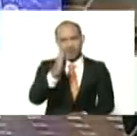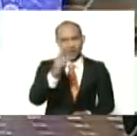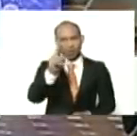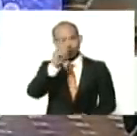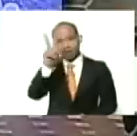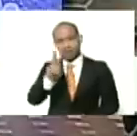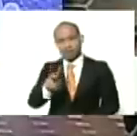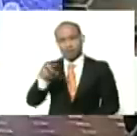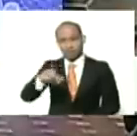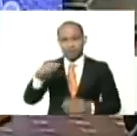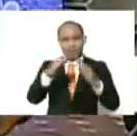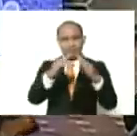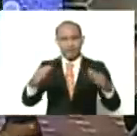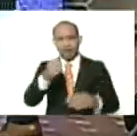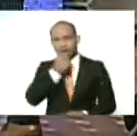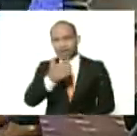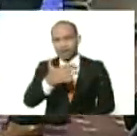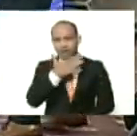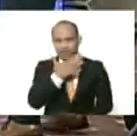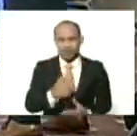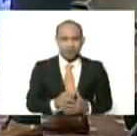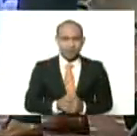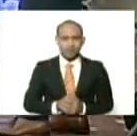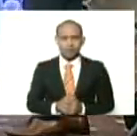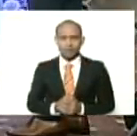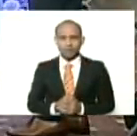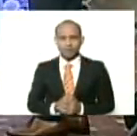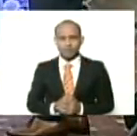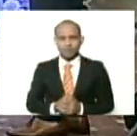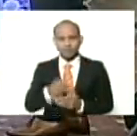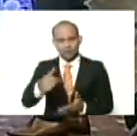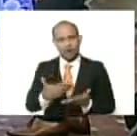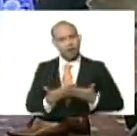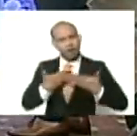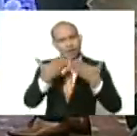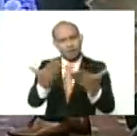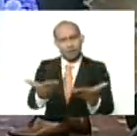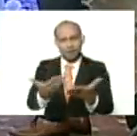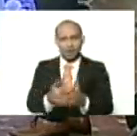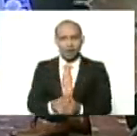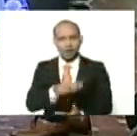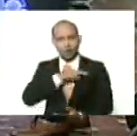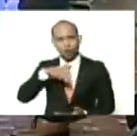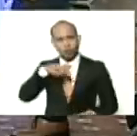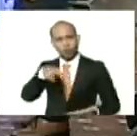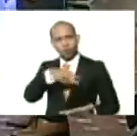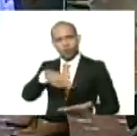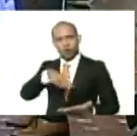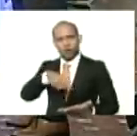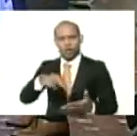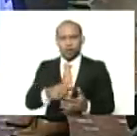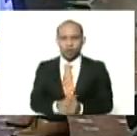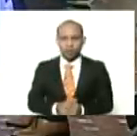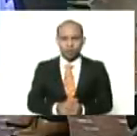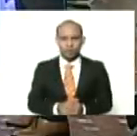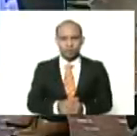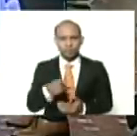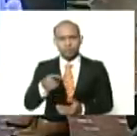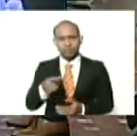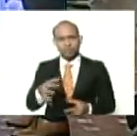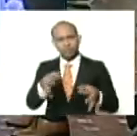Venezuela, en esta casa tan hermosa, de Teresa de la Parra, este regalo, de nuestro bailador, de esta